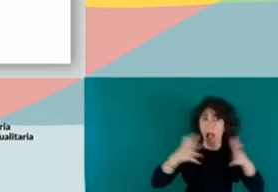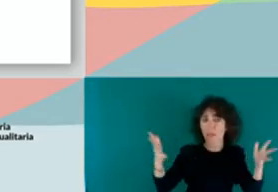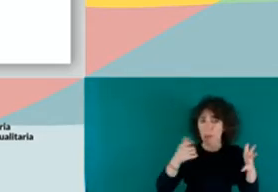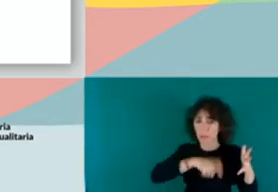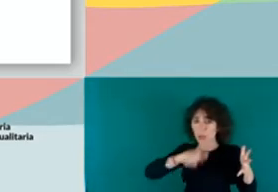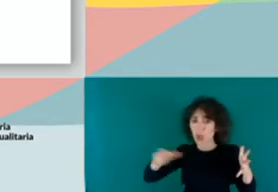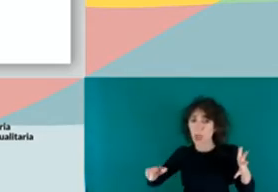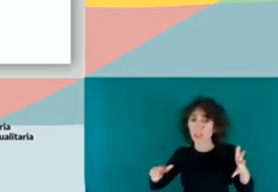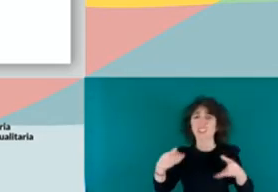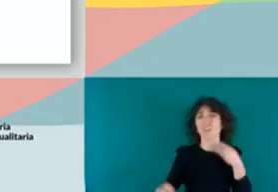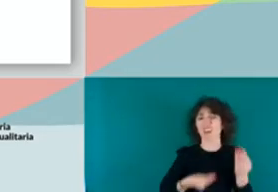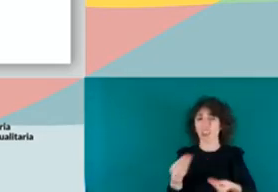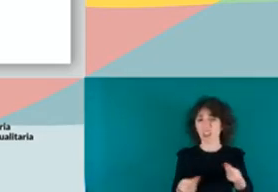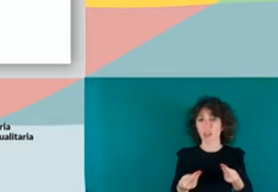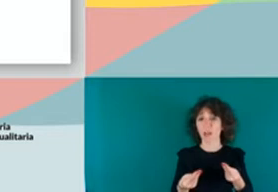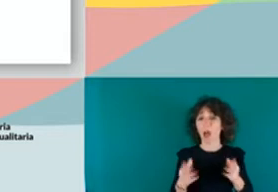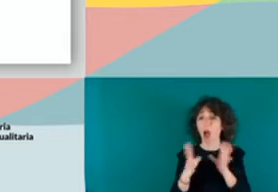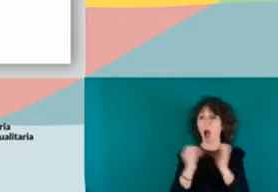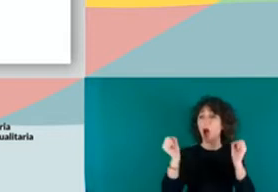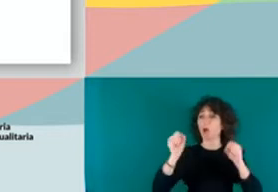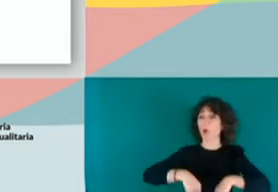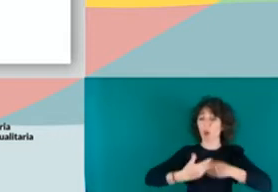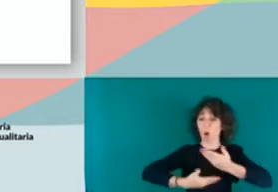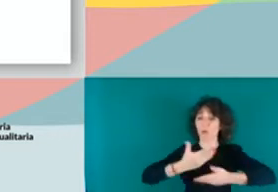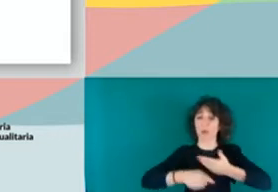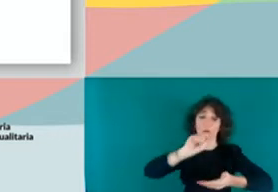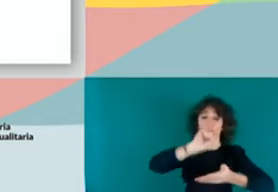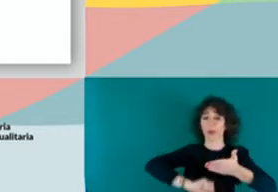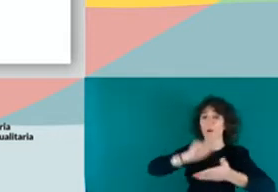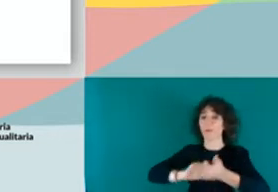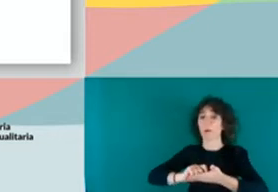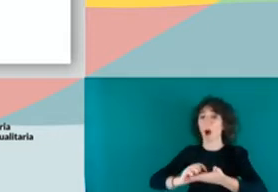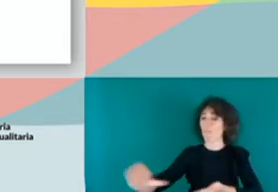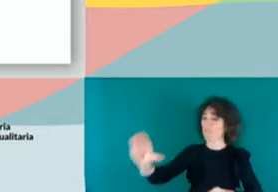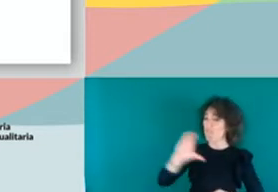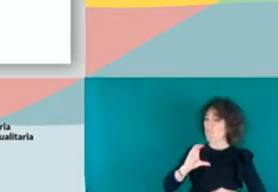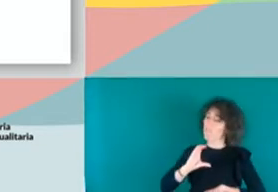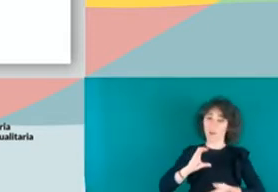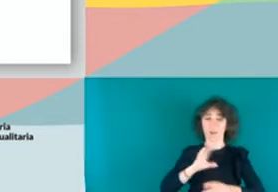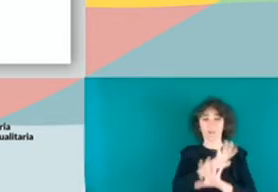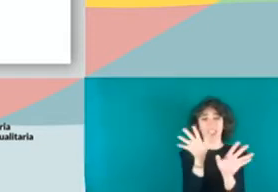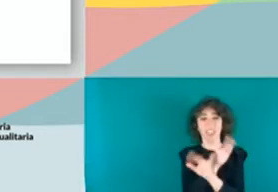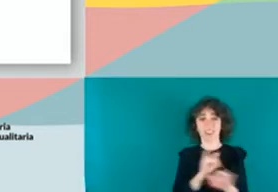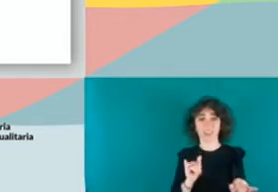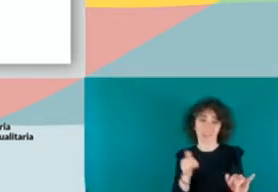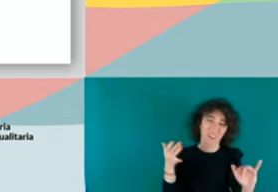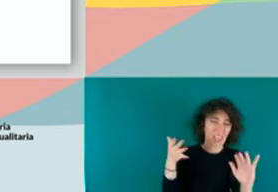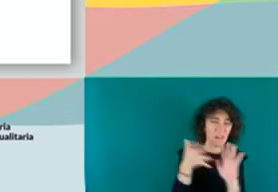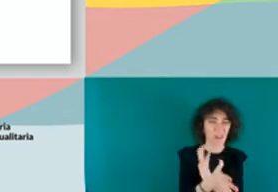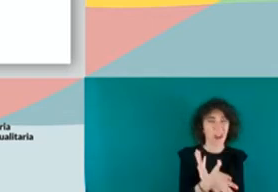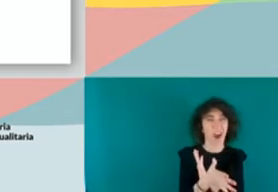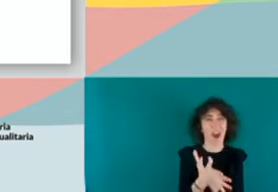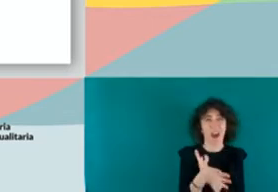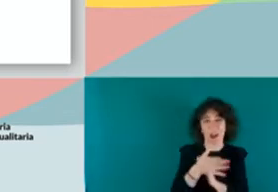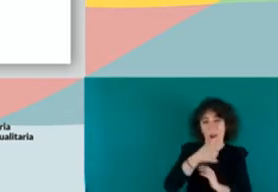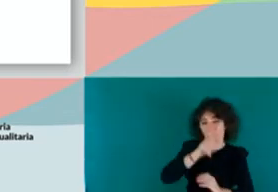lo único que hacían era firmar los acuerdos de devolución y llevarse un pastizal a casa. O sea, nos hemos convertido, hemos convertido a los